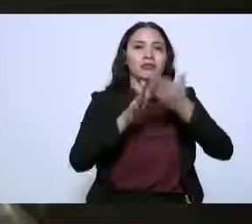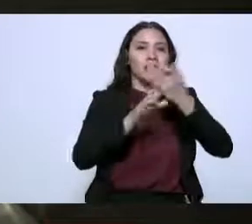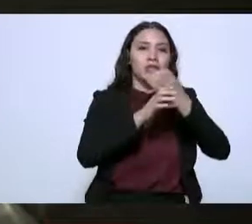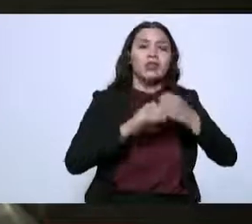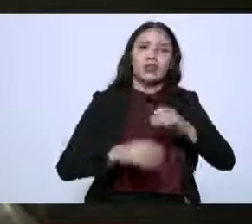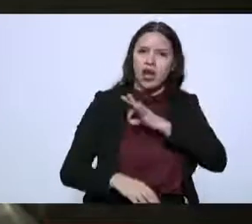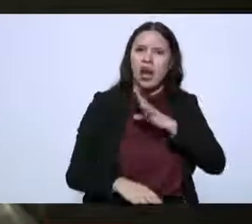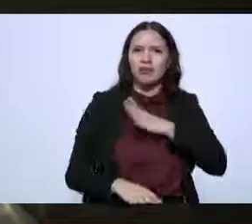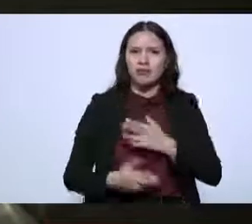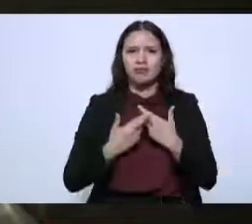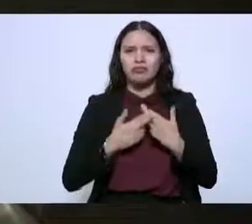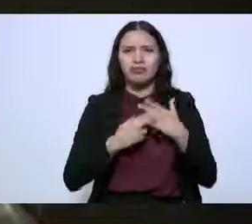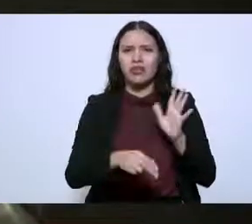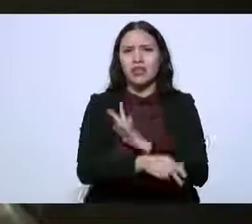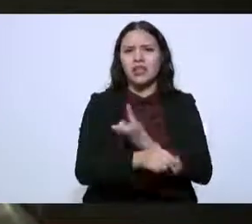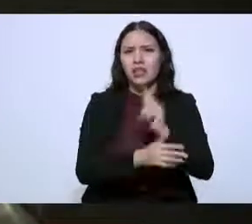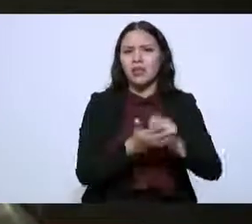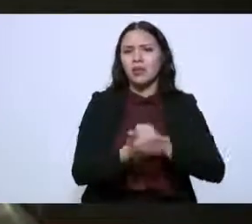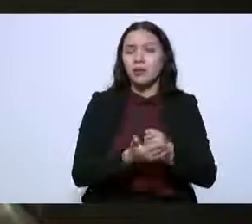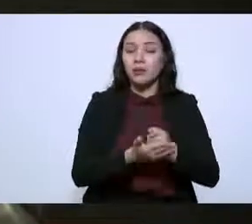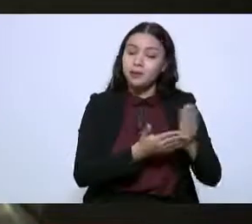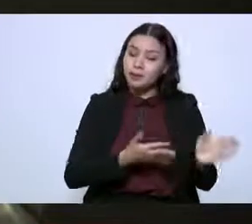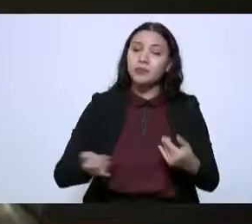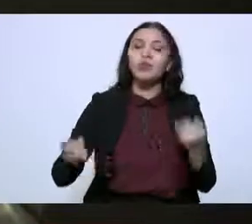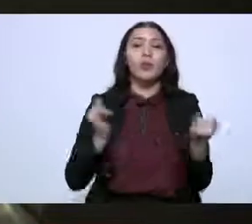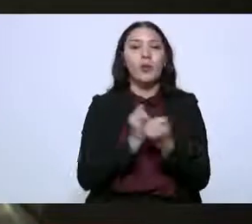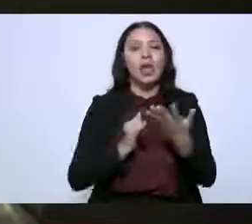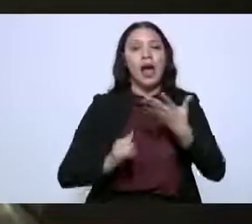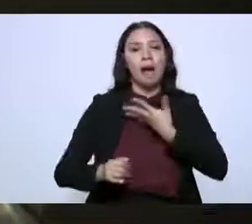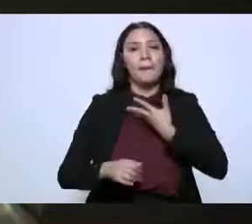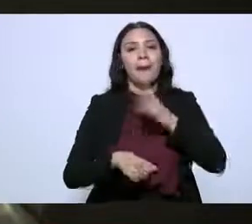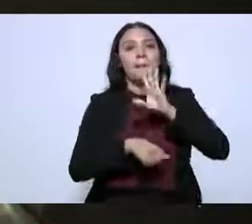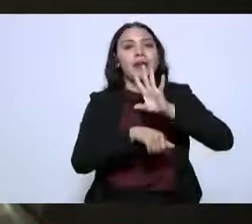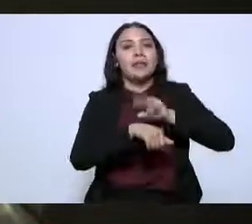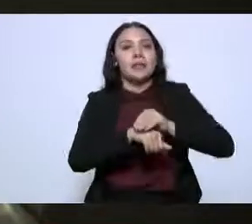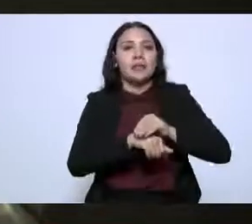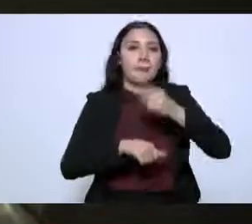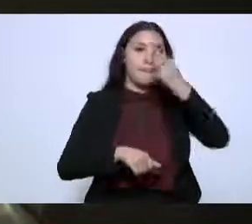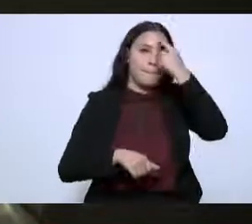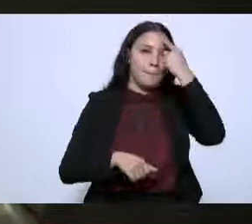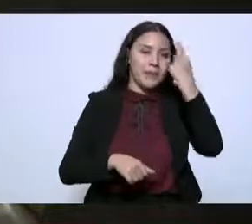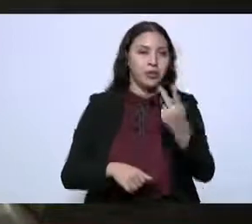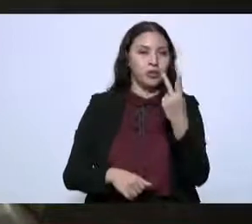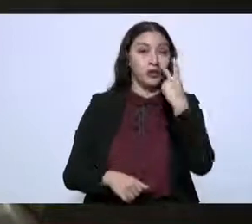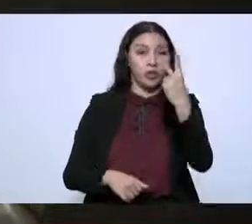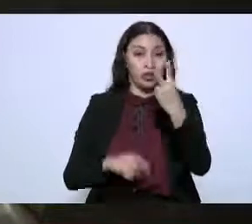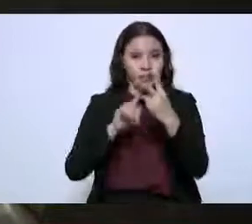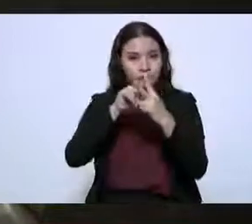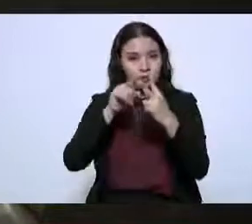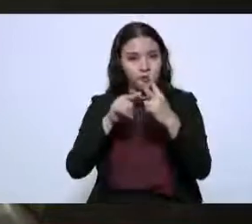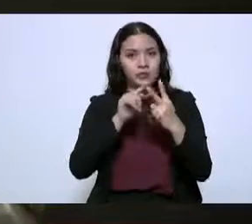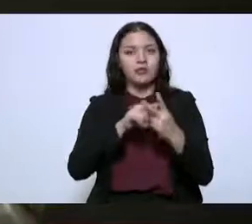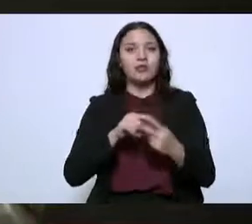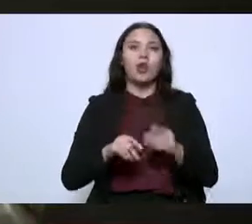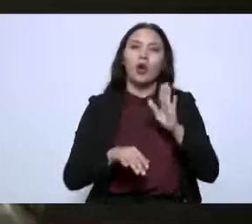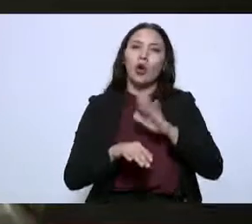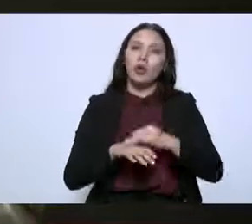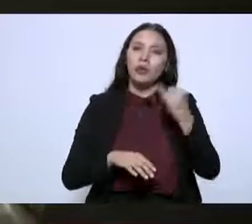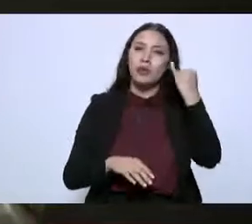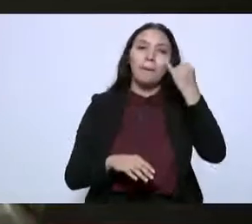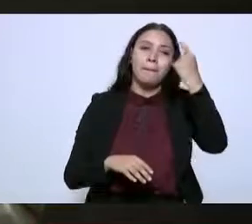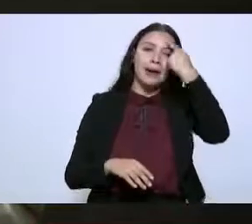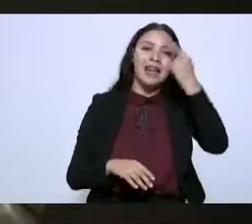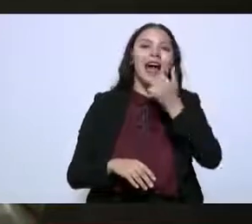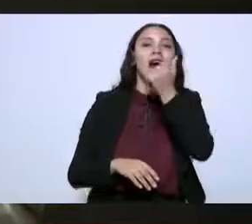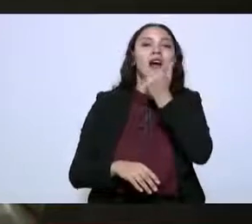También se han entregado permisos de generación a dos ingenios. son dos ingenios azucareros